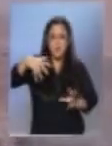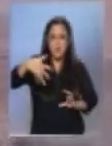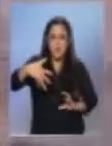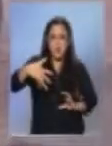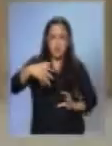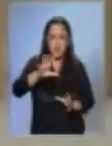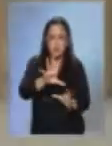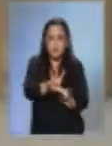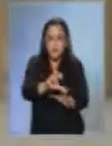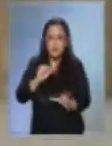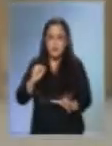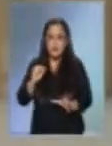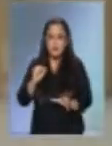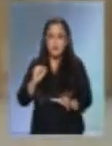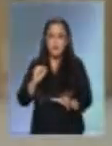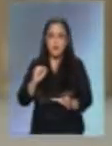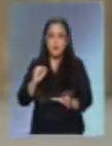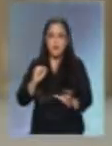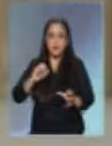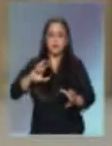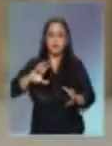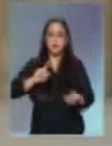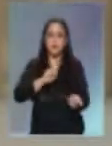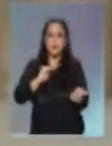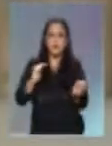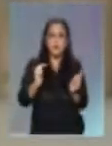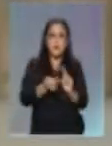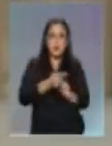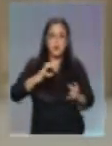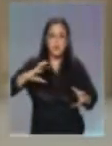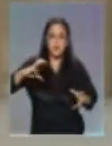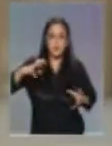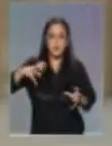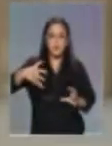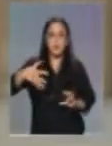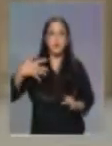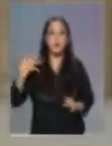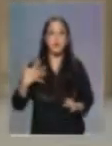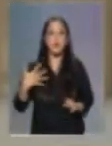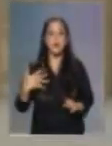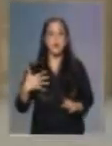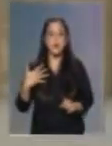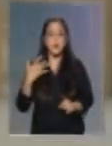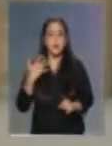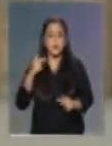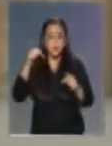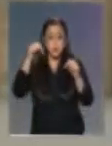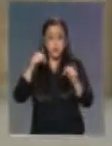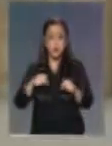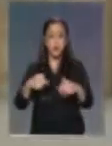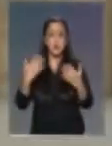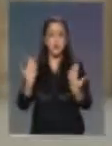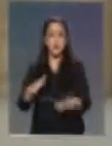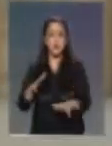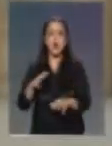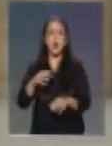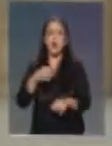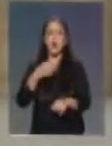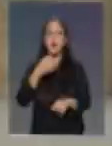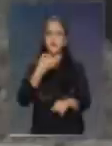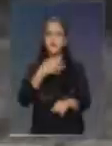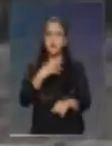recursos y ha transformado el planeta de una manera muy significativa. Tanto así que hoy en día ya hablamos de